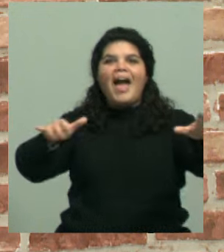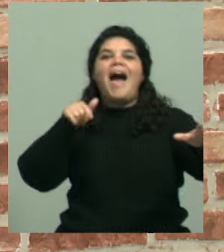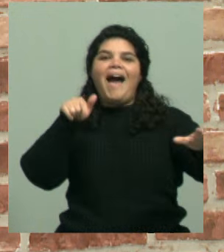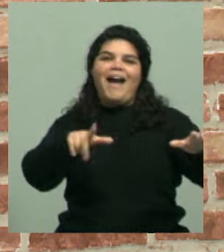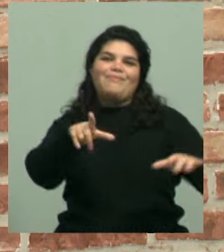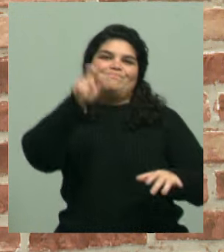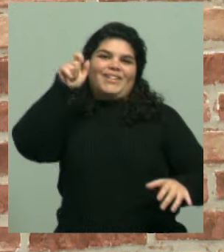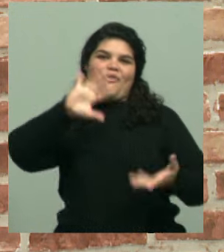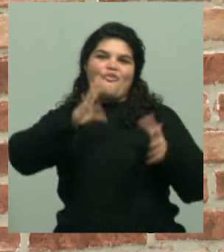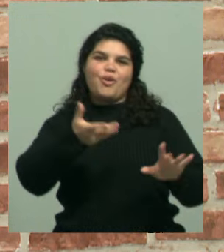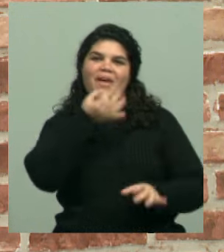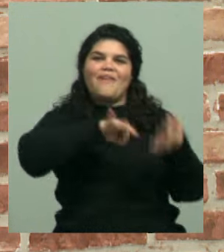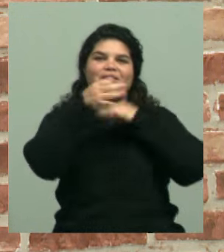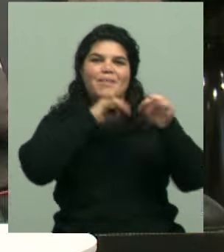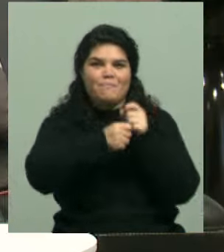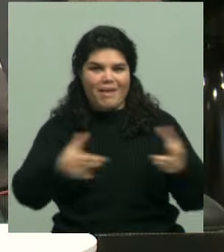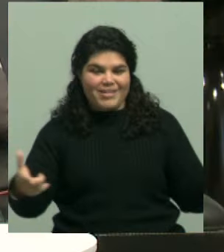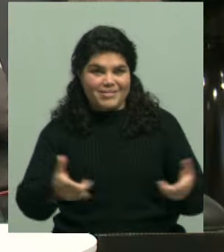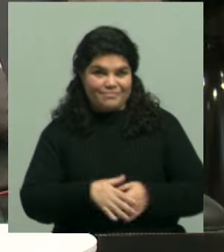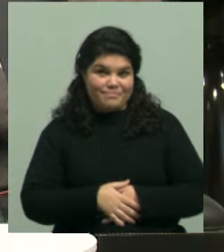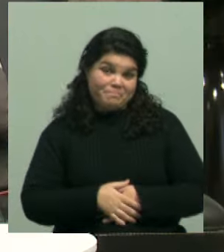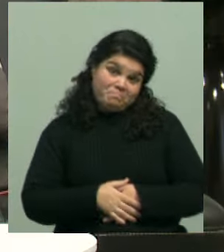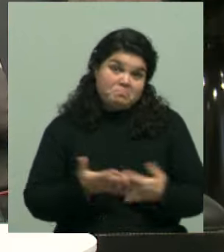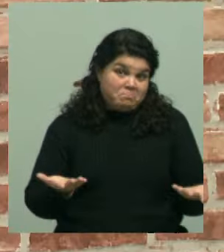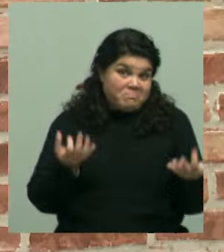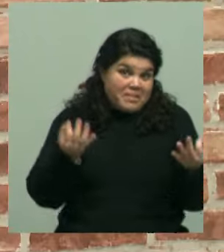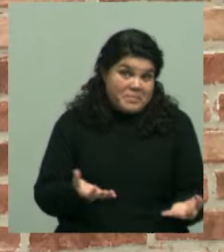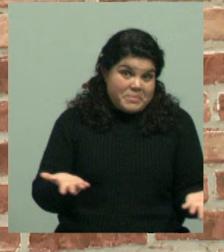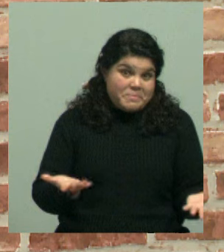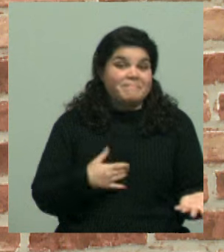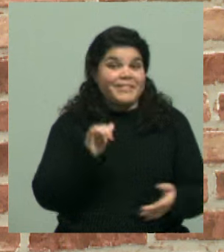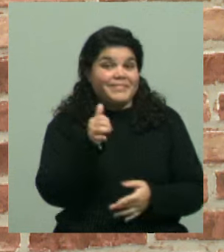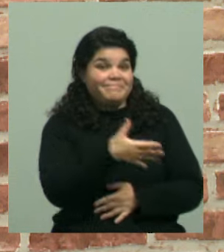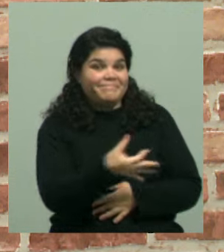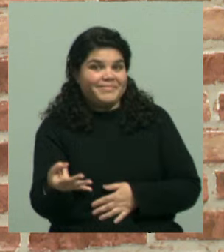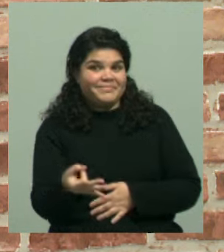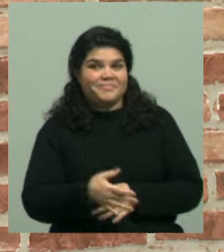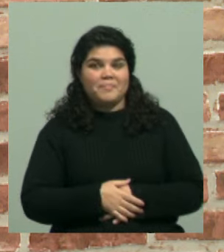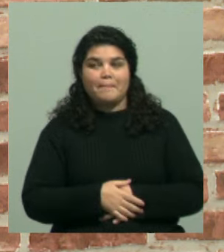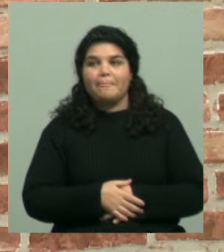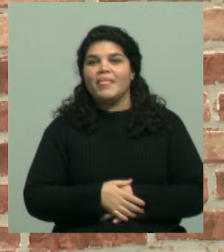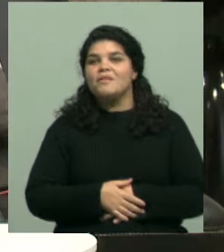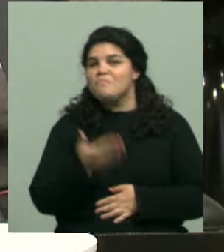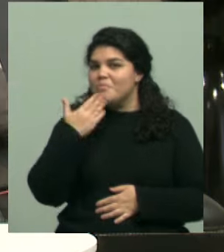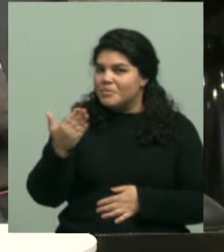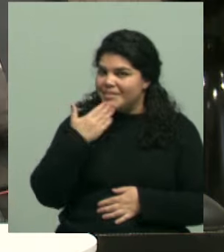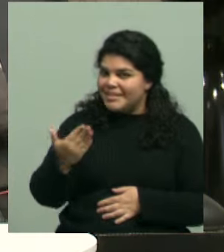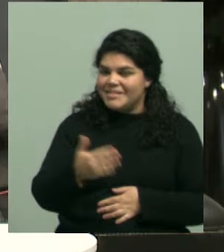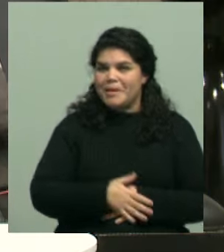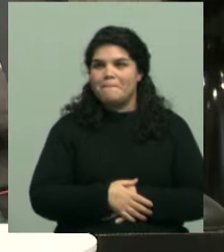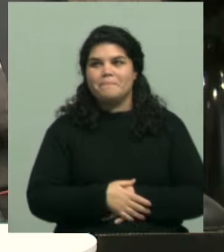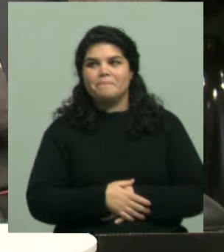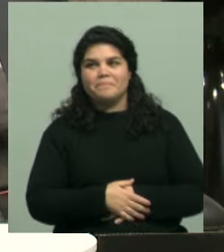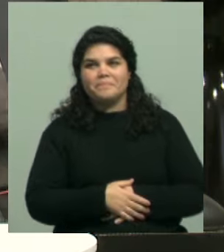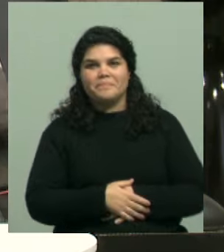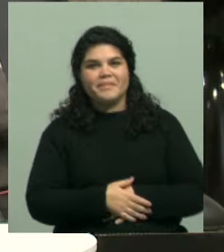exactamente. De un lugar hacia otro. Así es. Veremos el resultado cuando lo conozcamos. Muchísimas gracias Eli. No, por favor Claudia